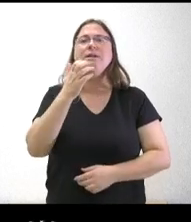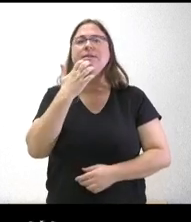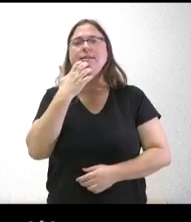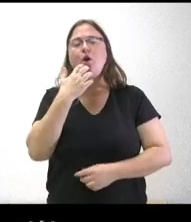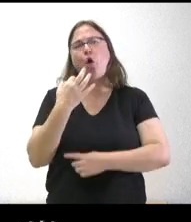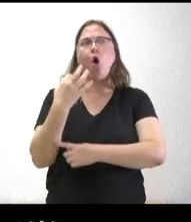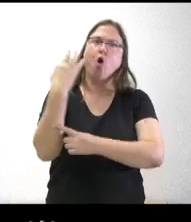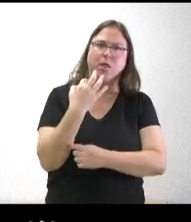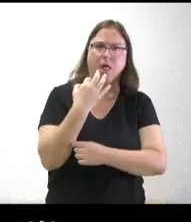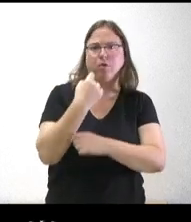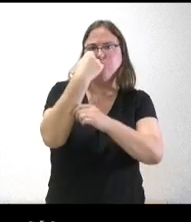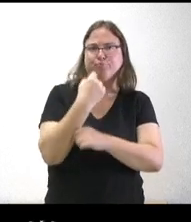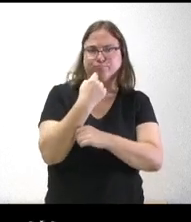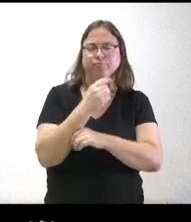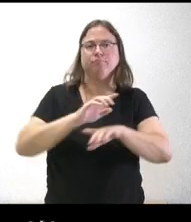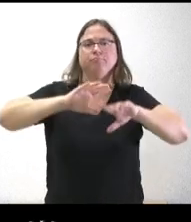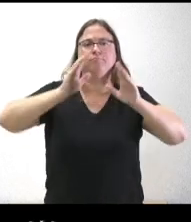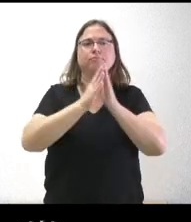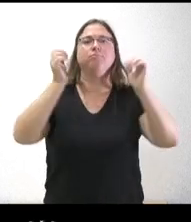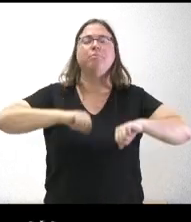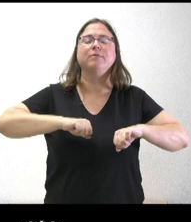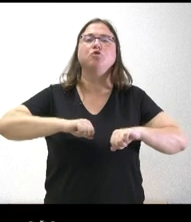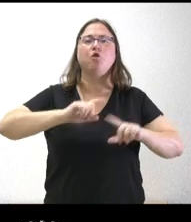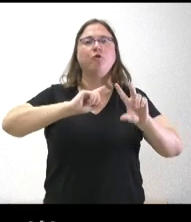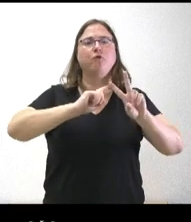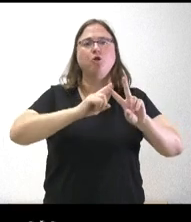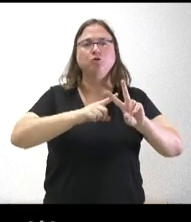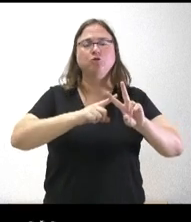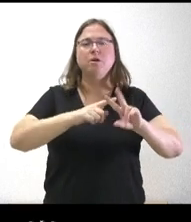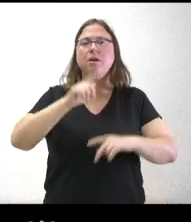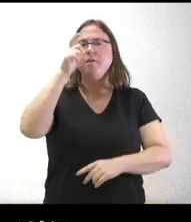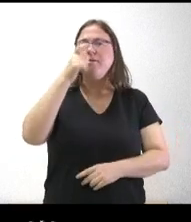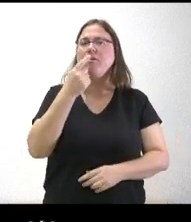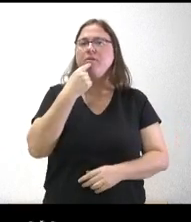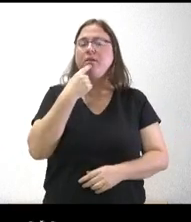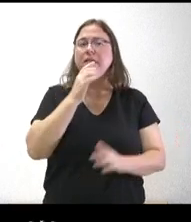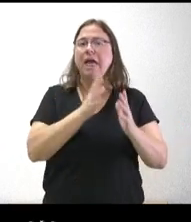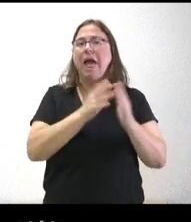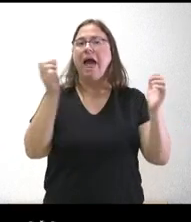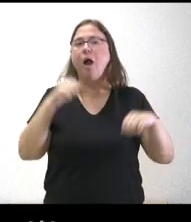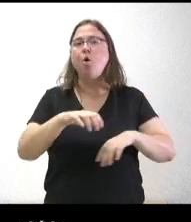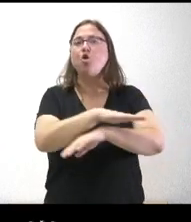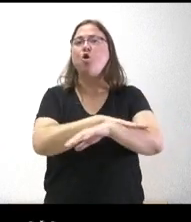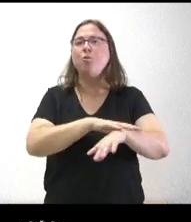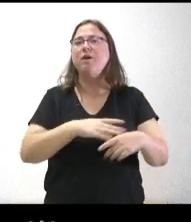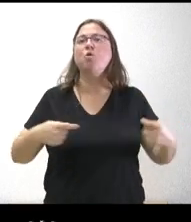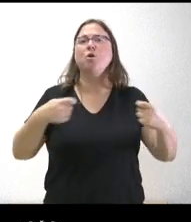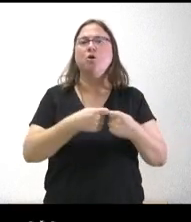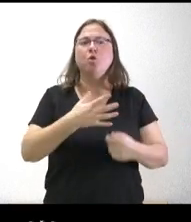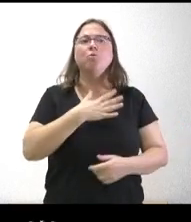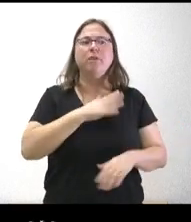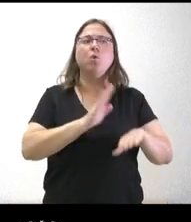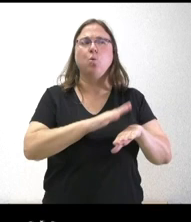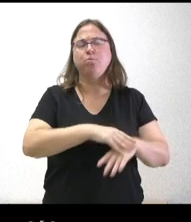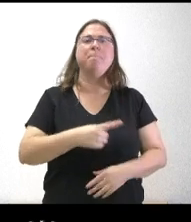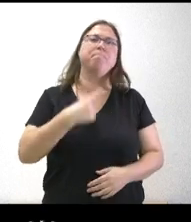obligación o no de pactar con Vox también dijo Feijó que esos acuerdos esos gobiernos de coalición le podían haber hecho perder la